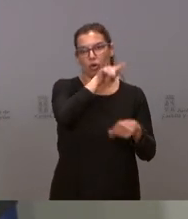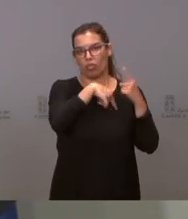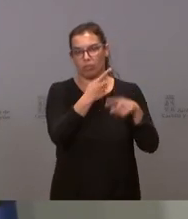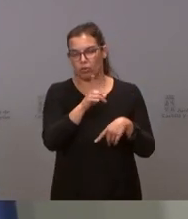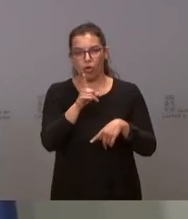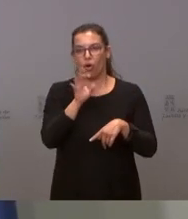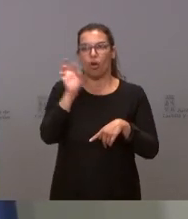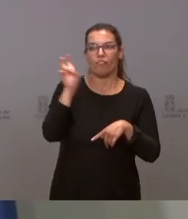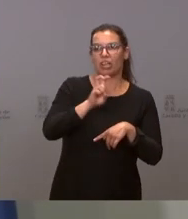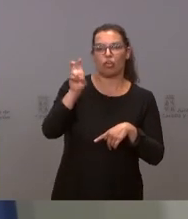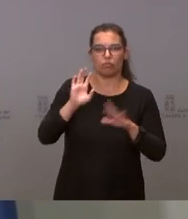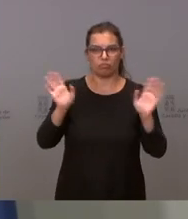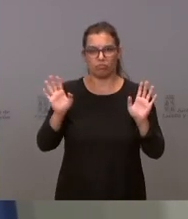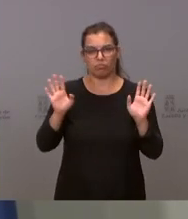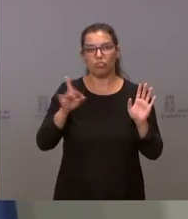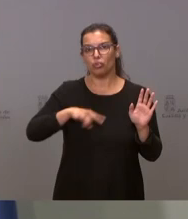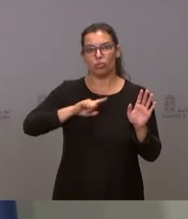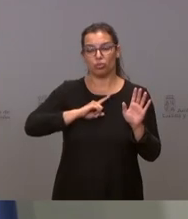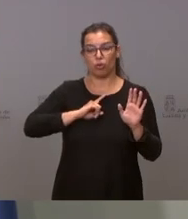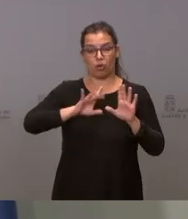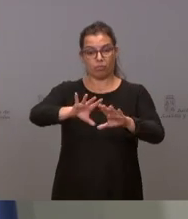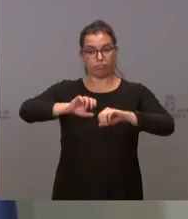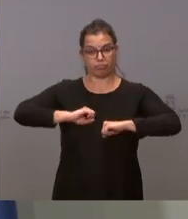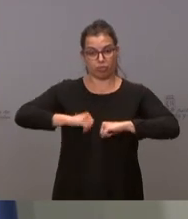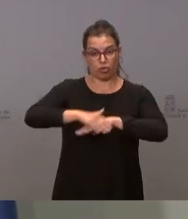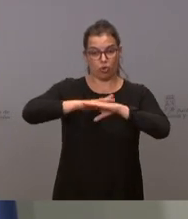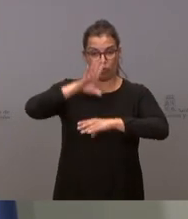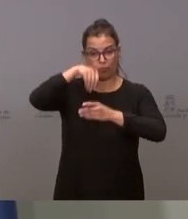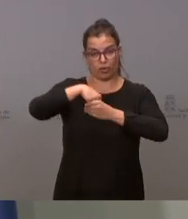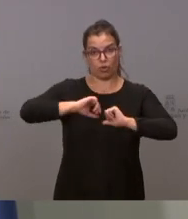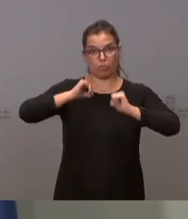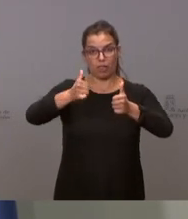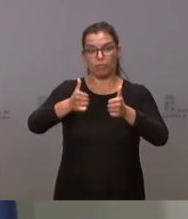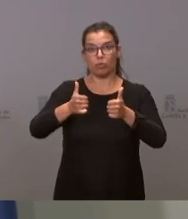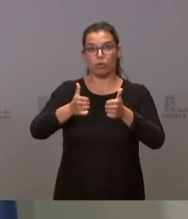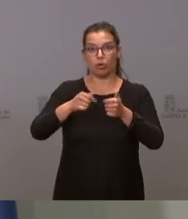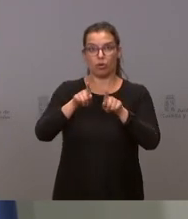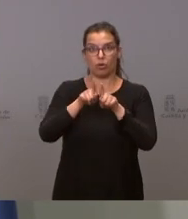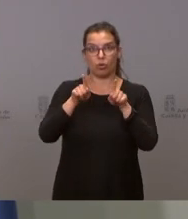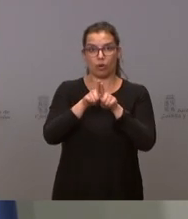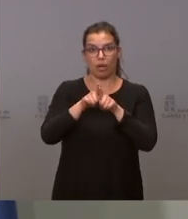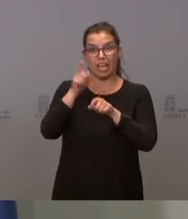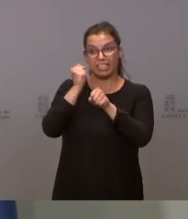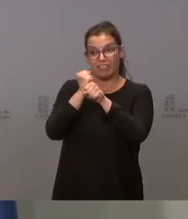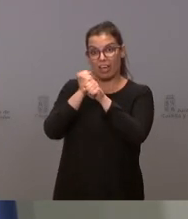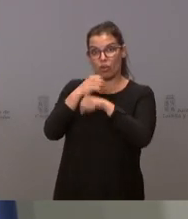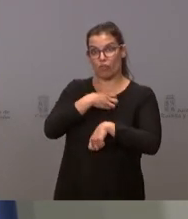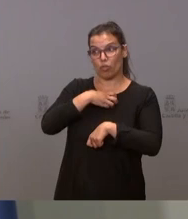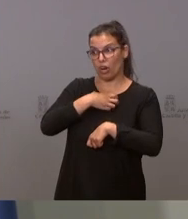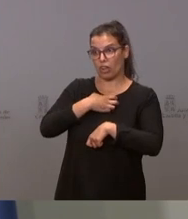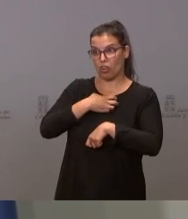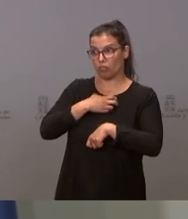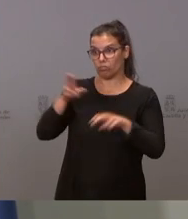de otra administración. Nosotros cuando llegamos aquí no cambiamos a la inmensa mayoría de los trabajadores públicos que están aquí